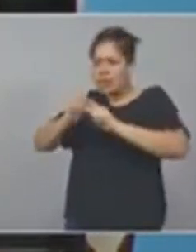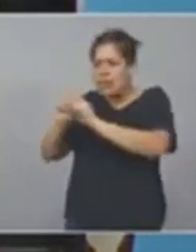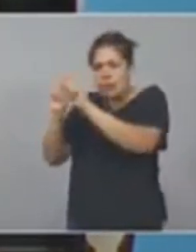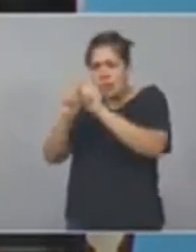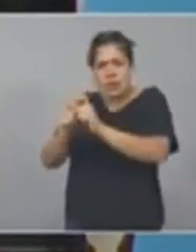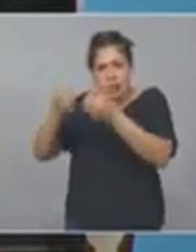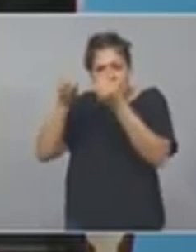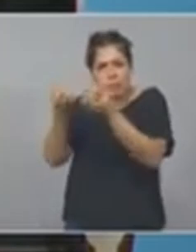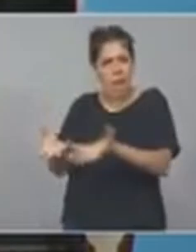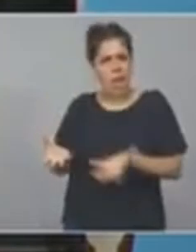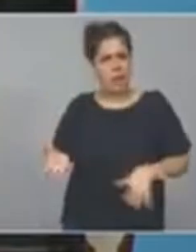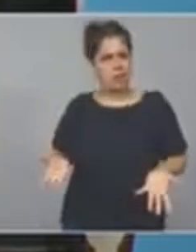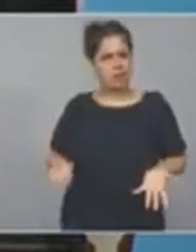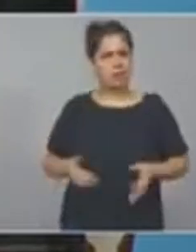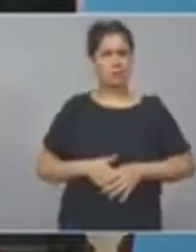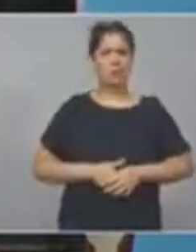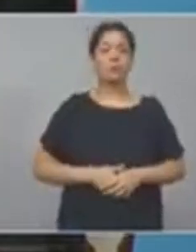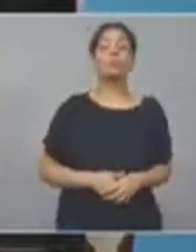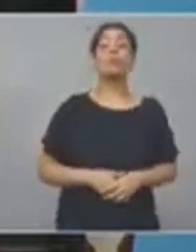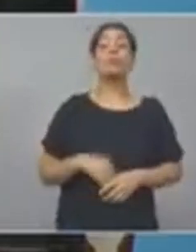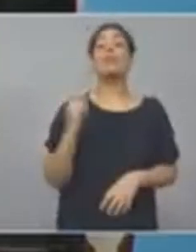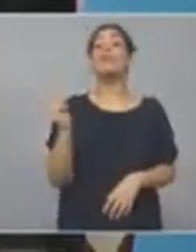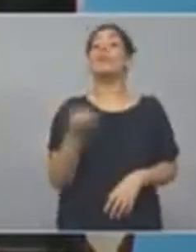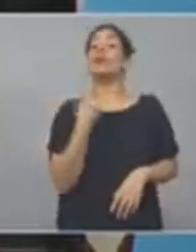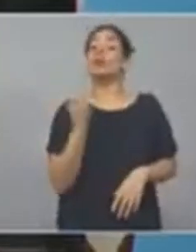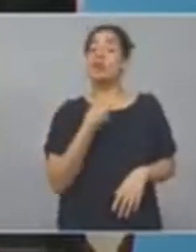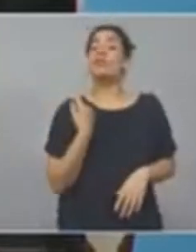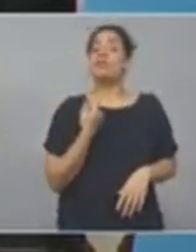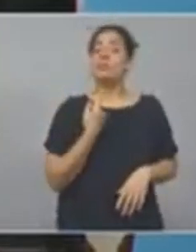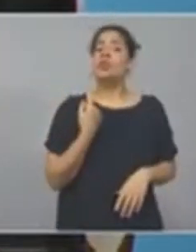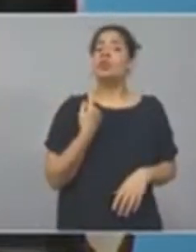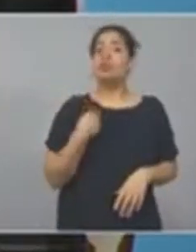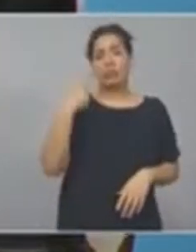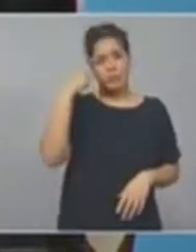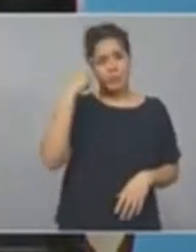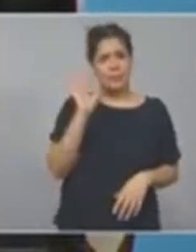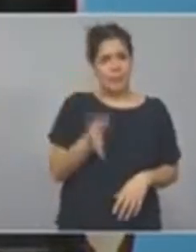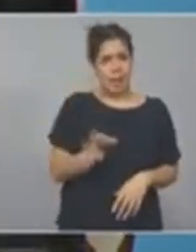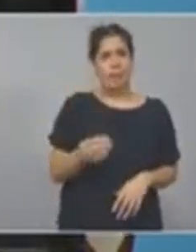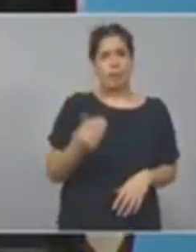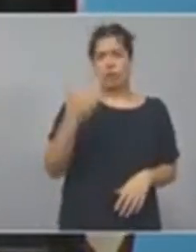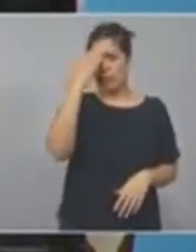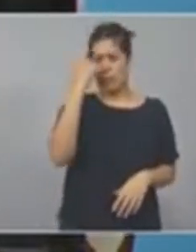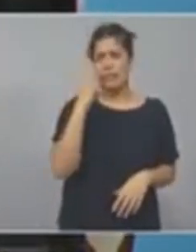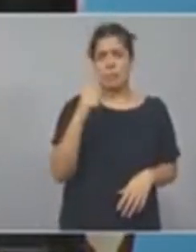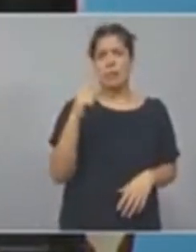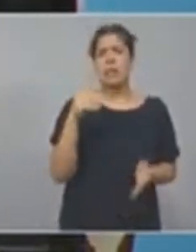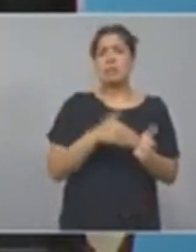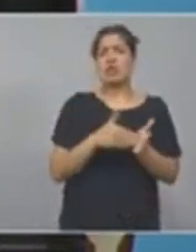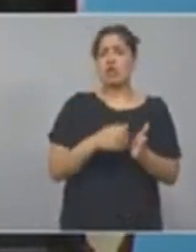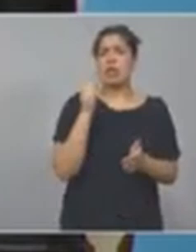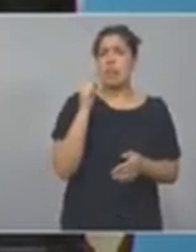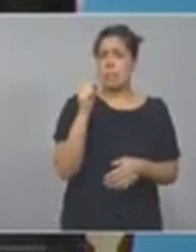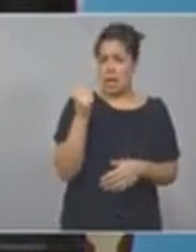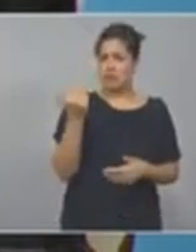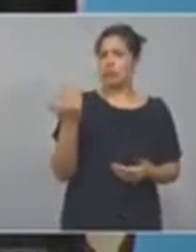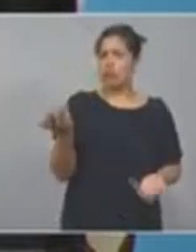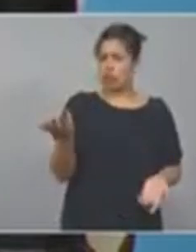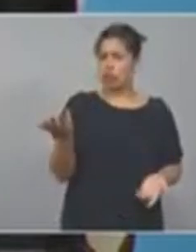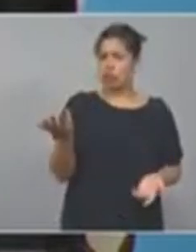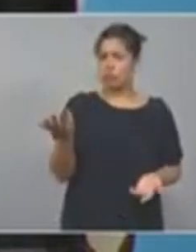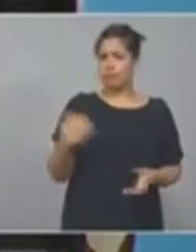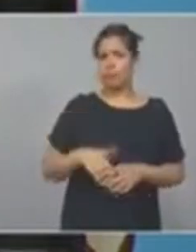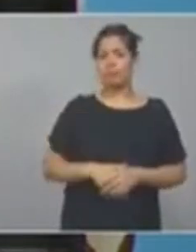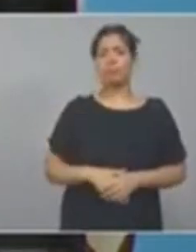con esto, de infraestructura de la provincia, una deuda de 15.000 millones de pesos, 10 entre alcaidías